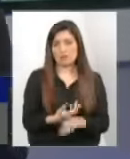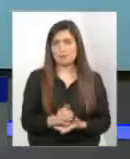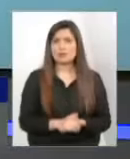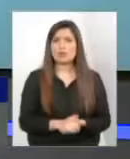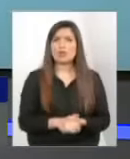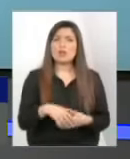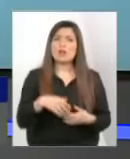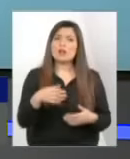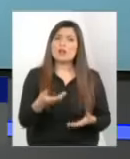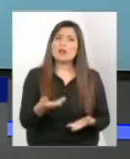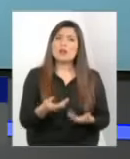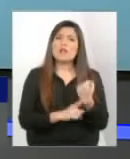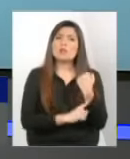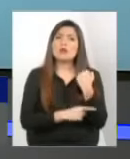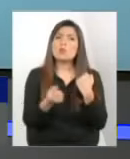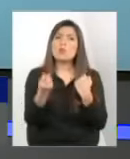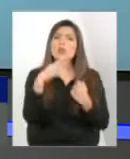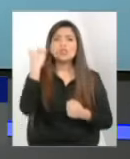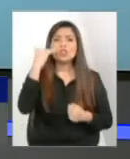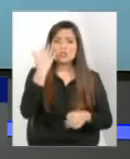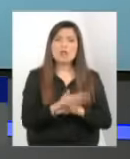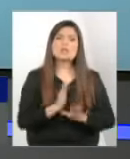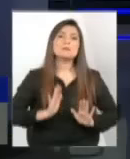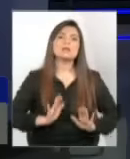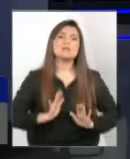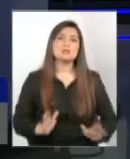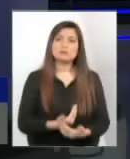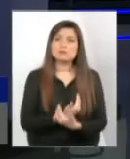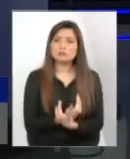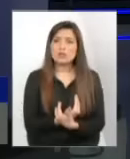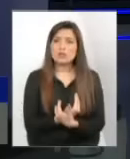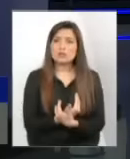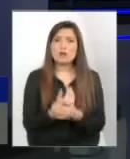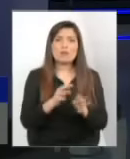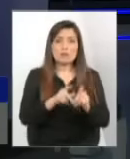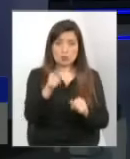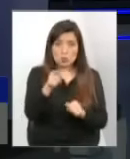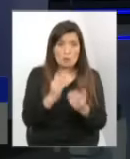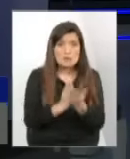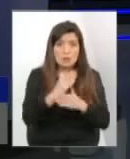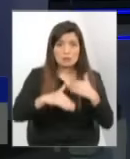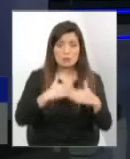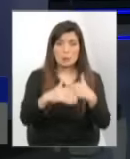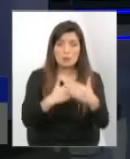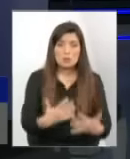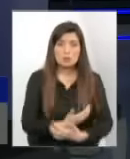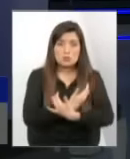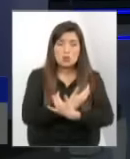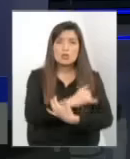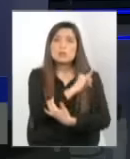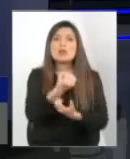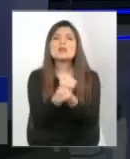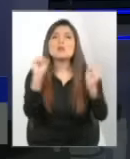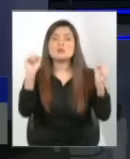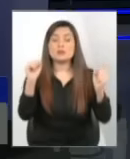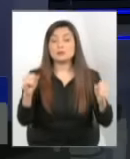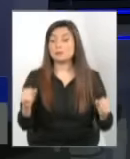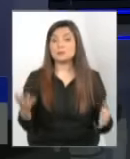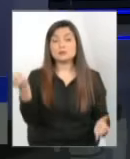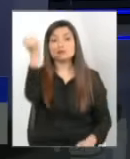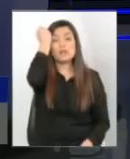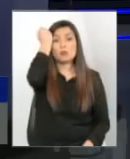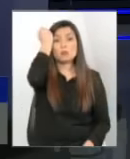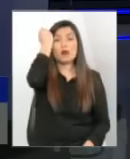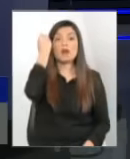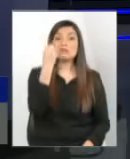ser adoptados? ¿y cuántas familias? usted misma hizo un proceso de adopción y finalmente lo tuvo que renunciar traumático prácticamente